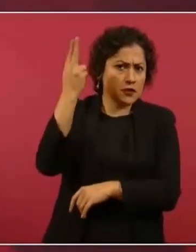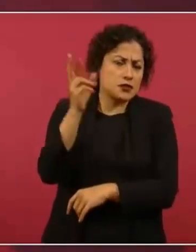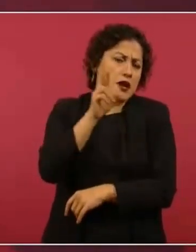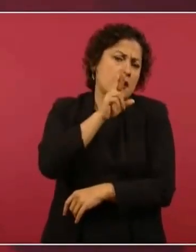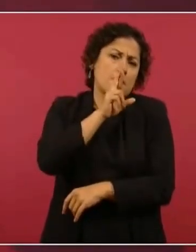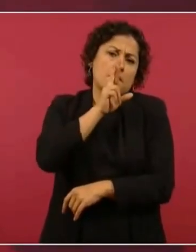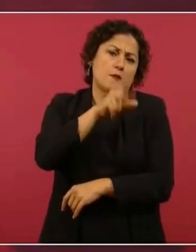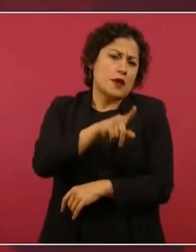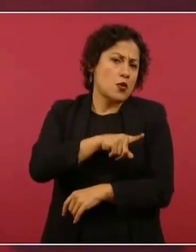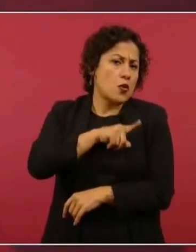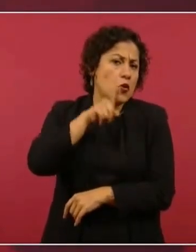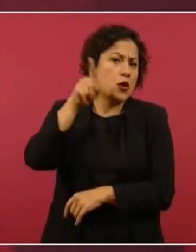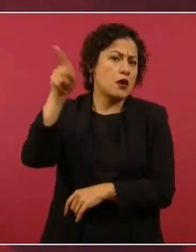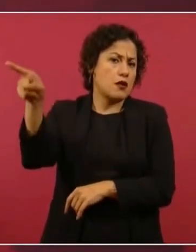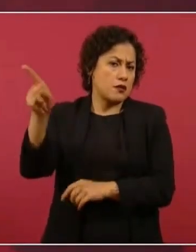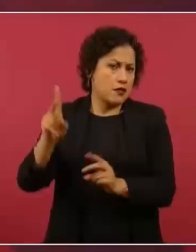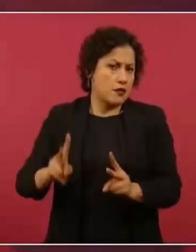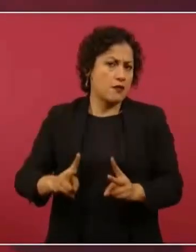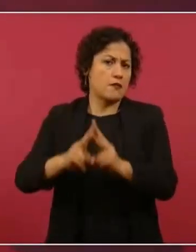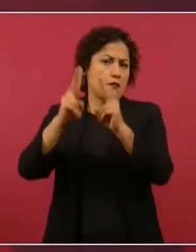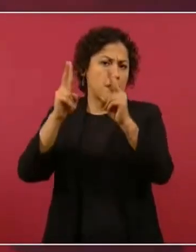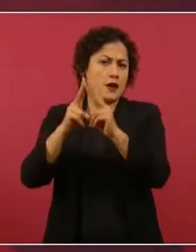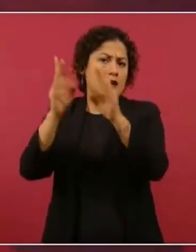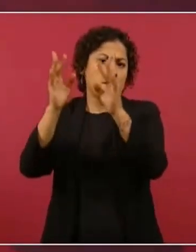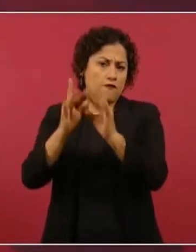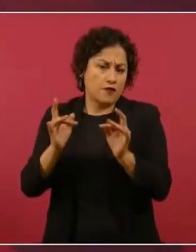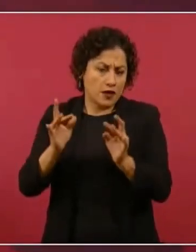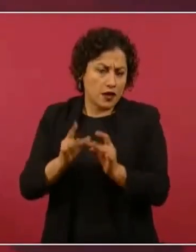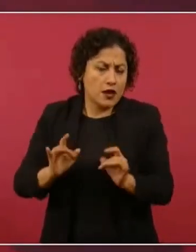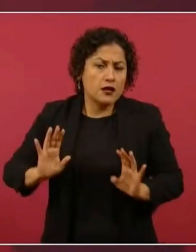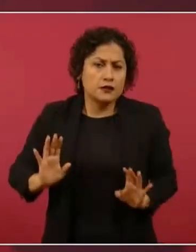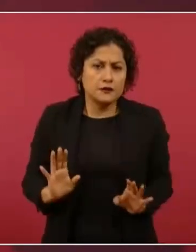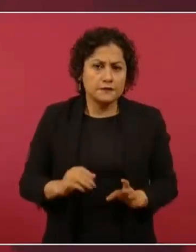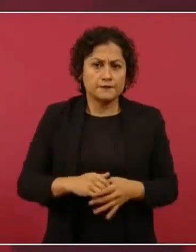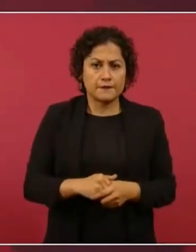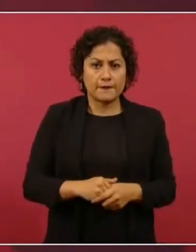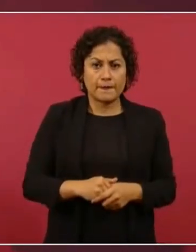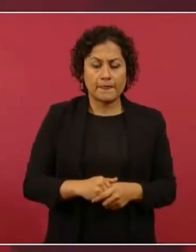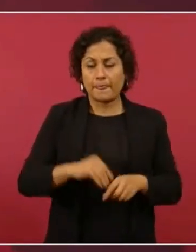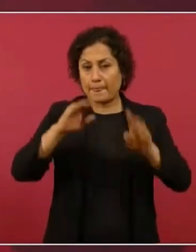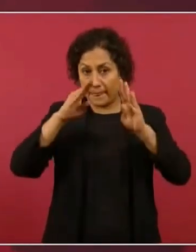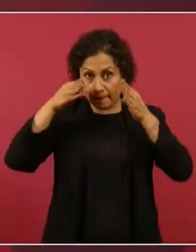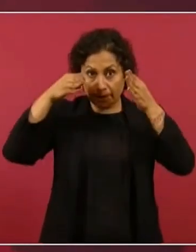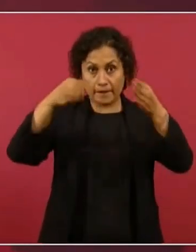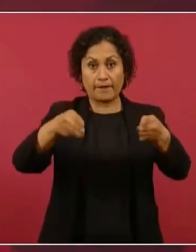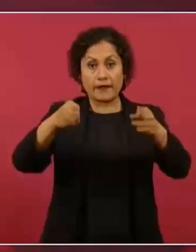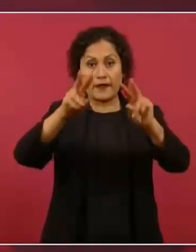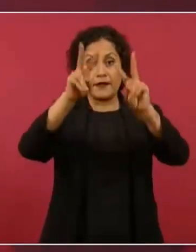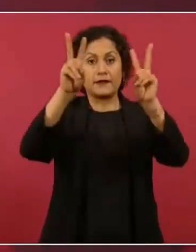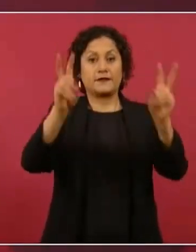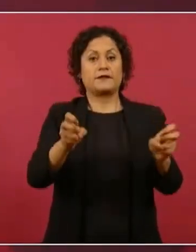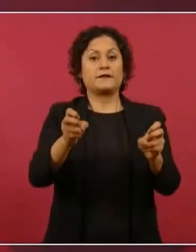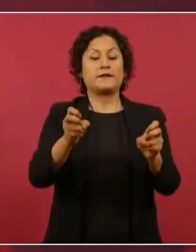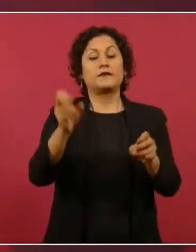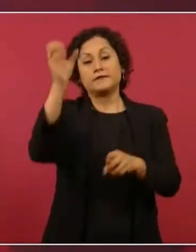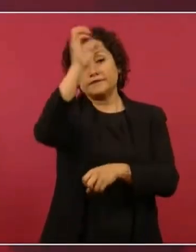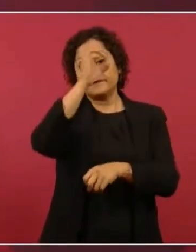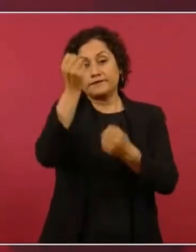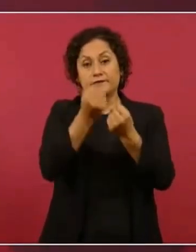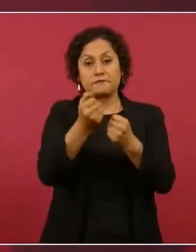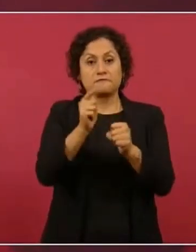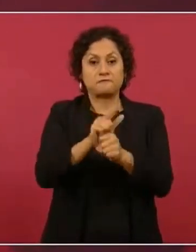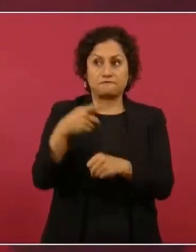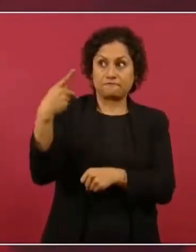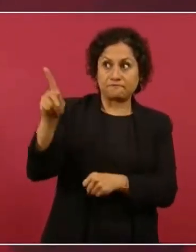Francia, sobre todo en ciencia social, pero